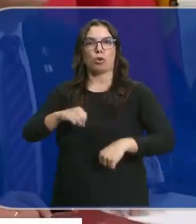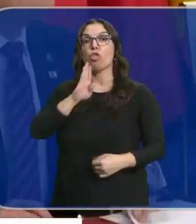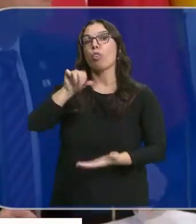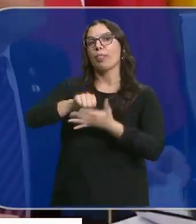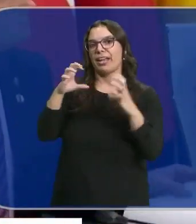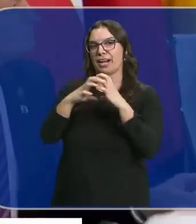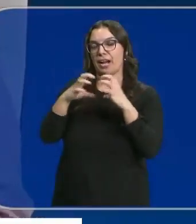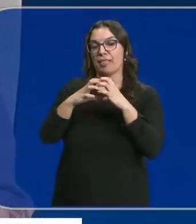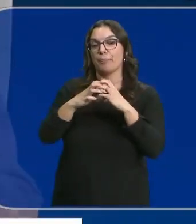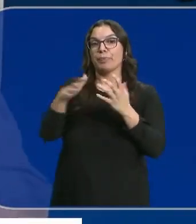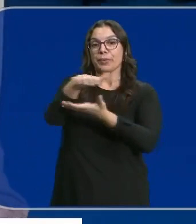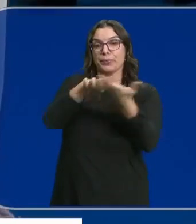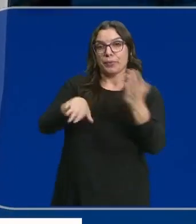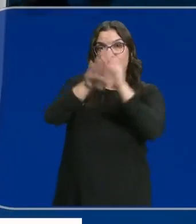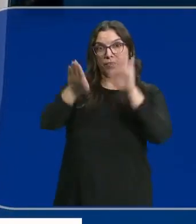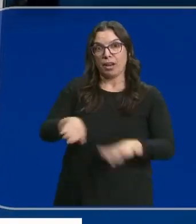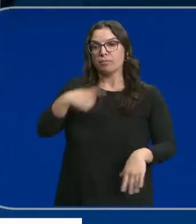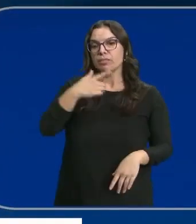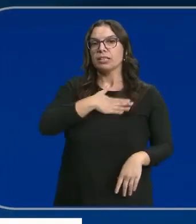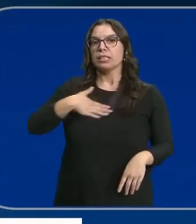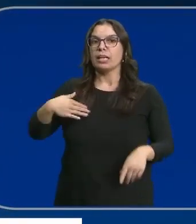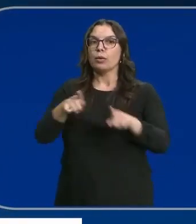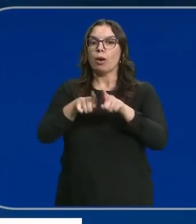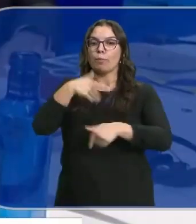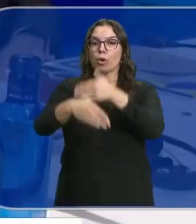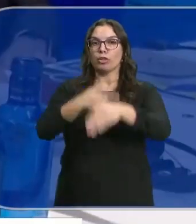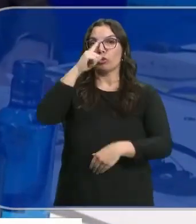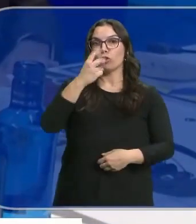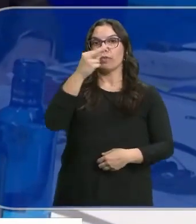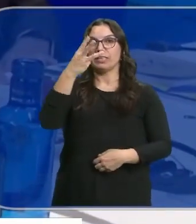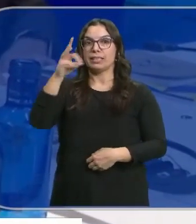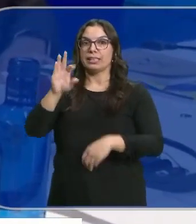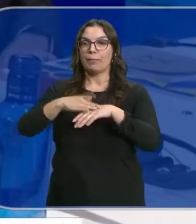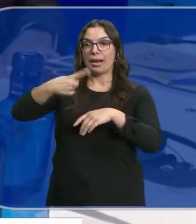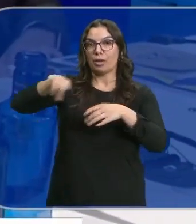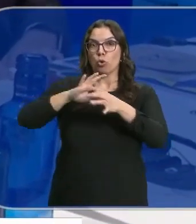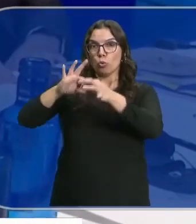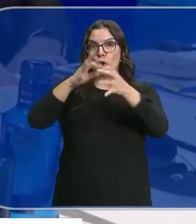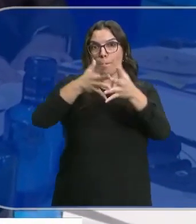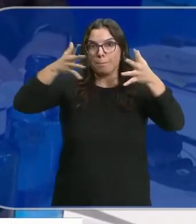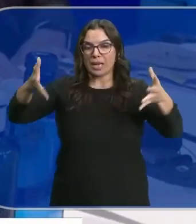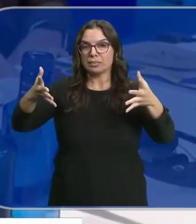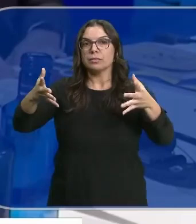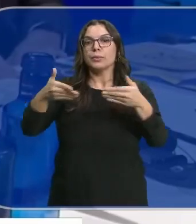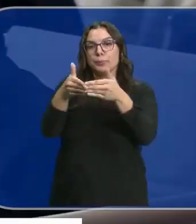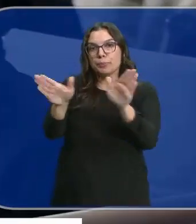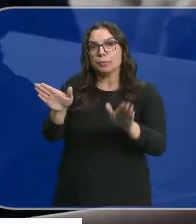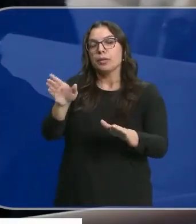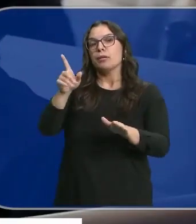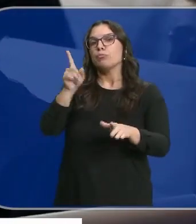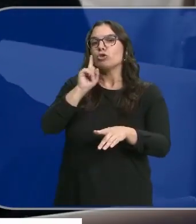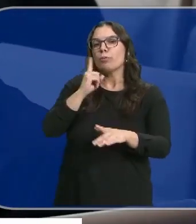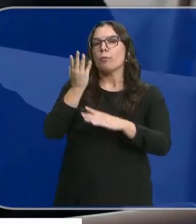La declaración final hablará del proceso de ampliación del Club Continental en 2030, pero no está claro si incluirá propuestas sobre el control